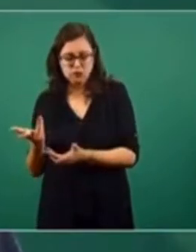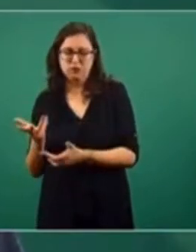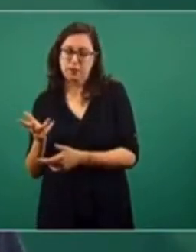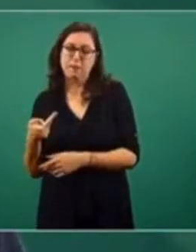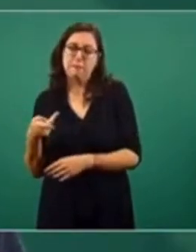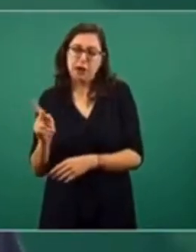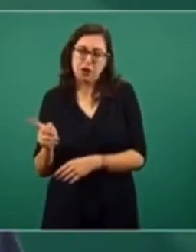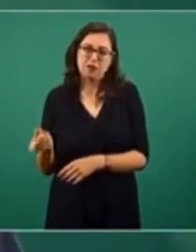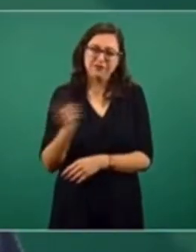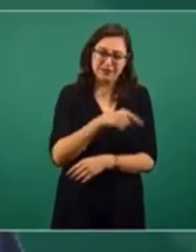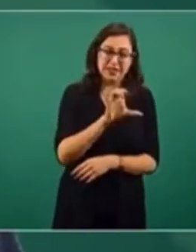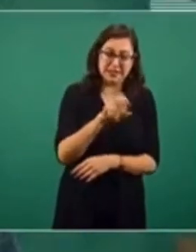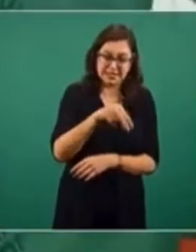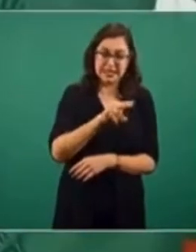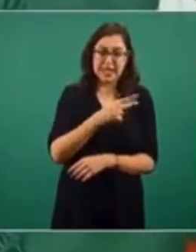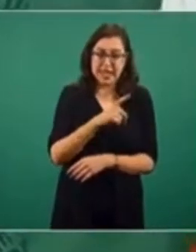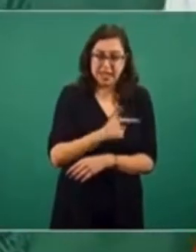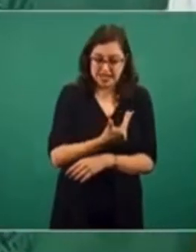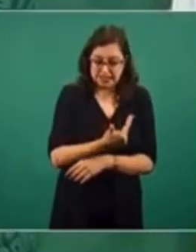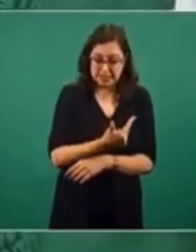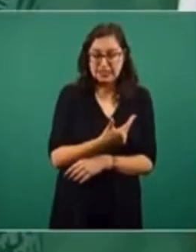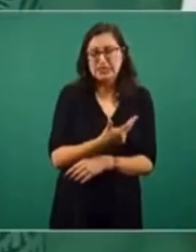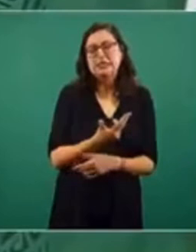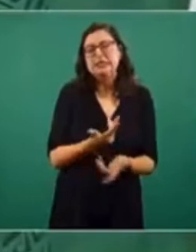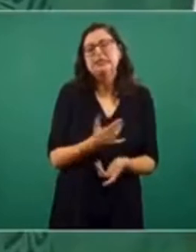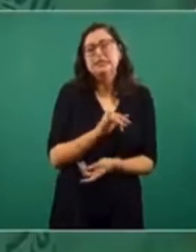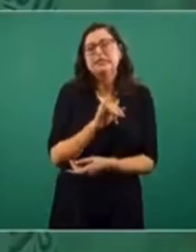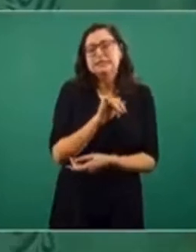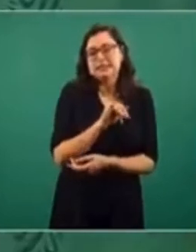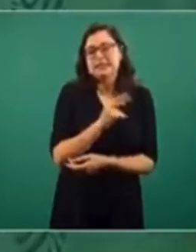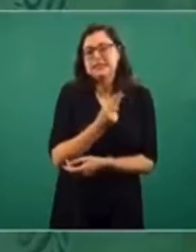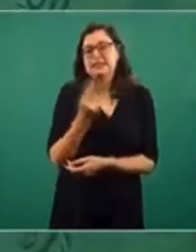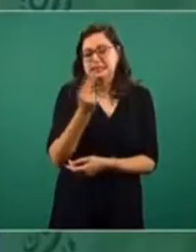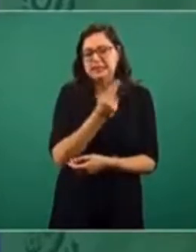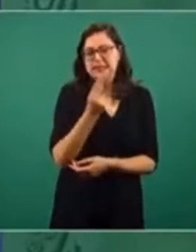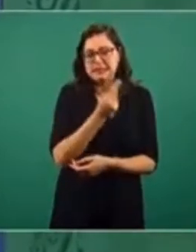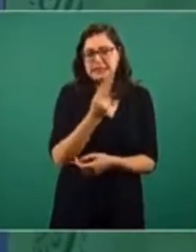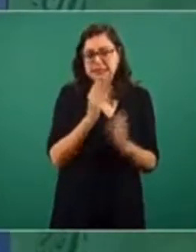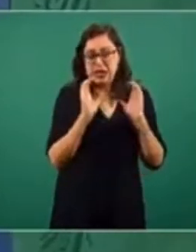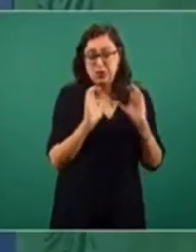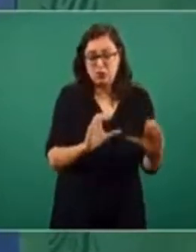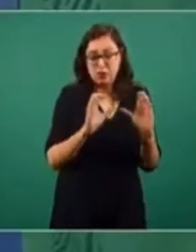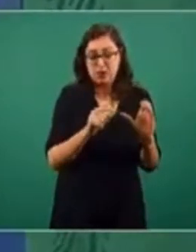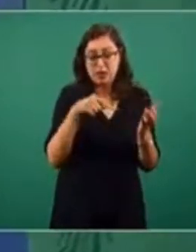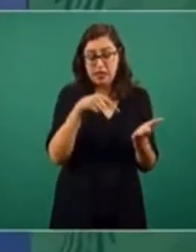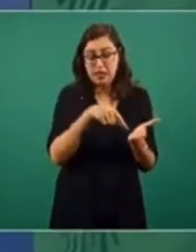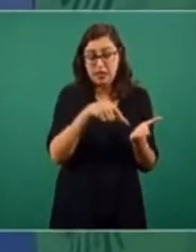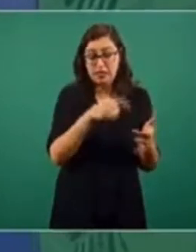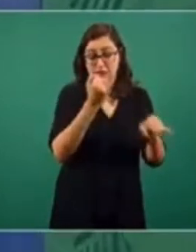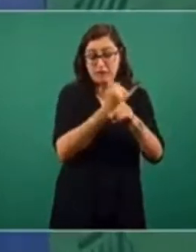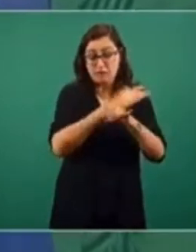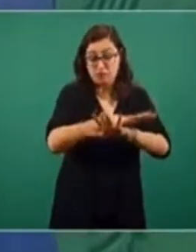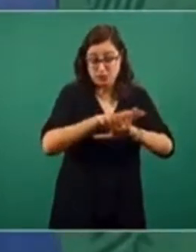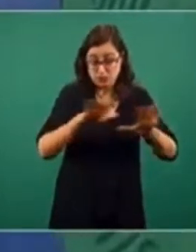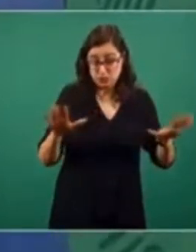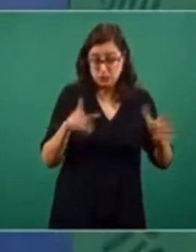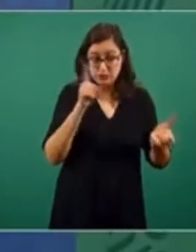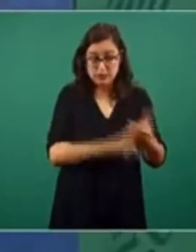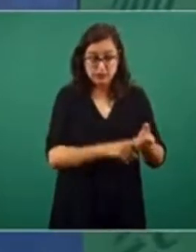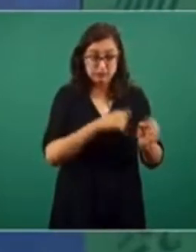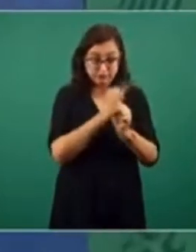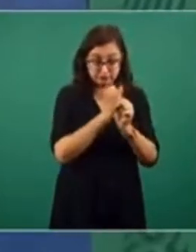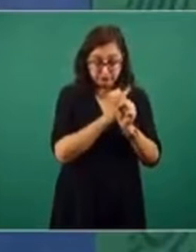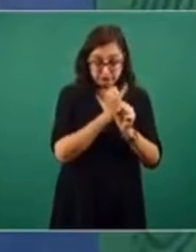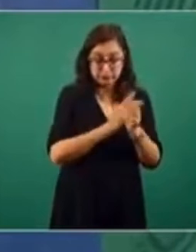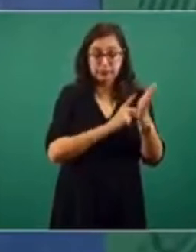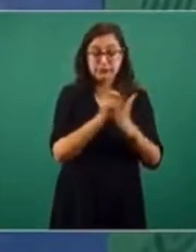CNDH tiene la necesidad de, digamos, ser sumamente cuidadosa con los temas de investigación que se están llevando a